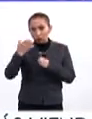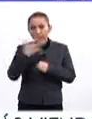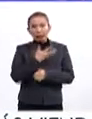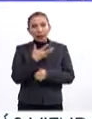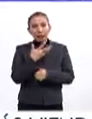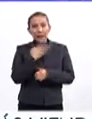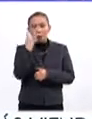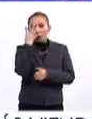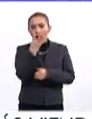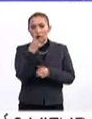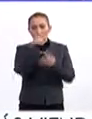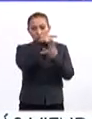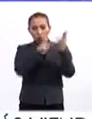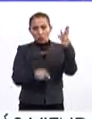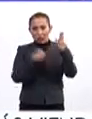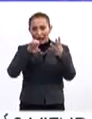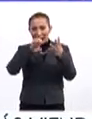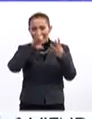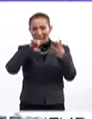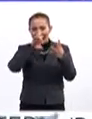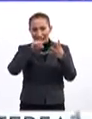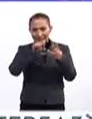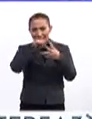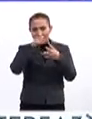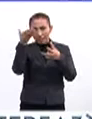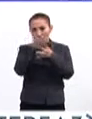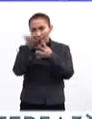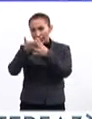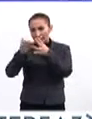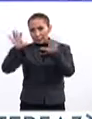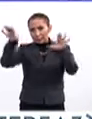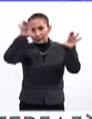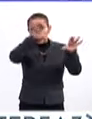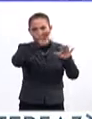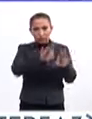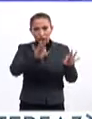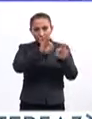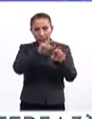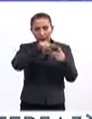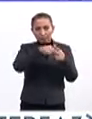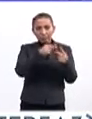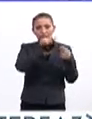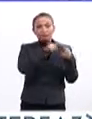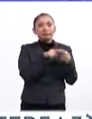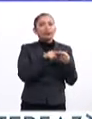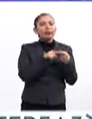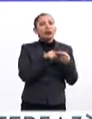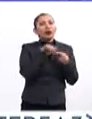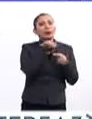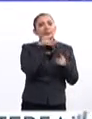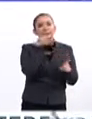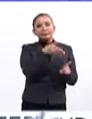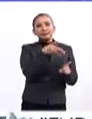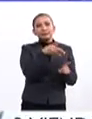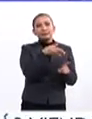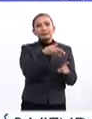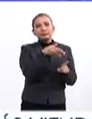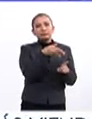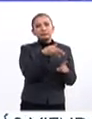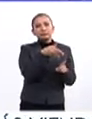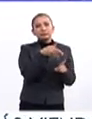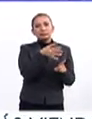tiene cuatro ejes temáticos, tiene cuatro secciones muy importantes, comenzando un poco sobre todo con